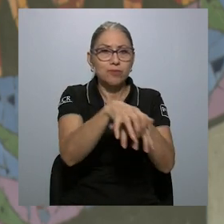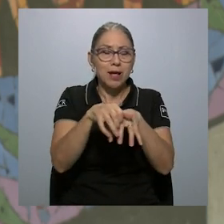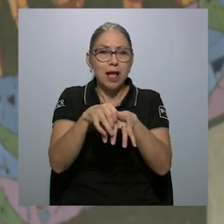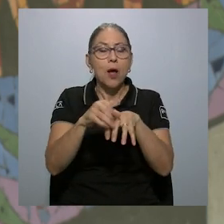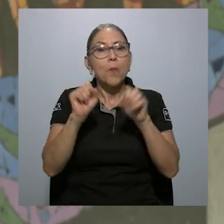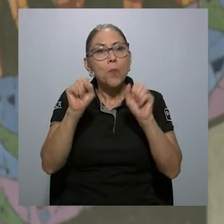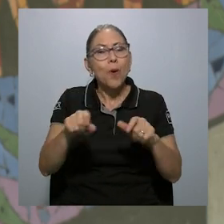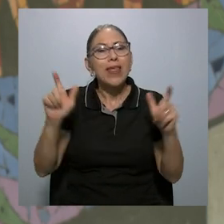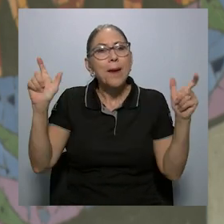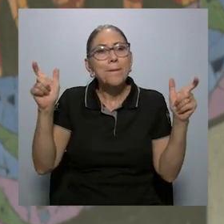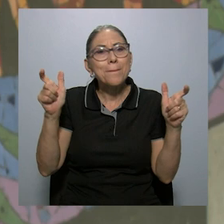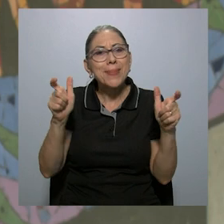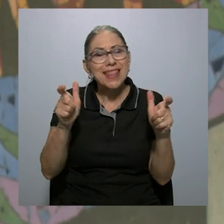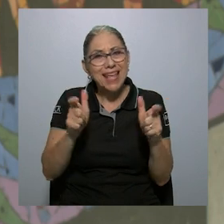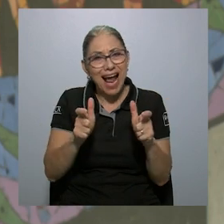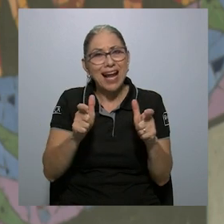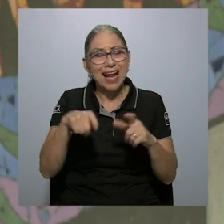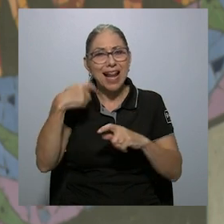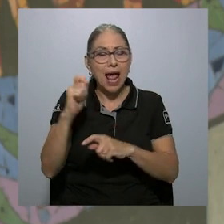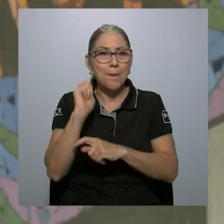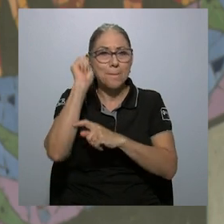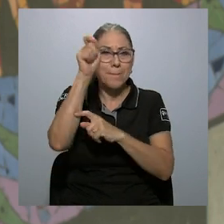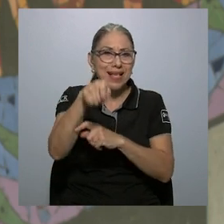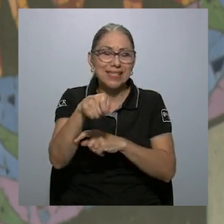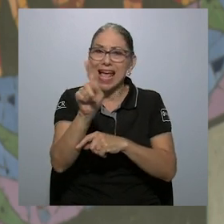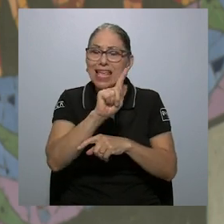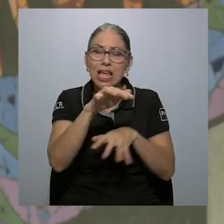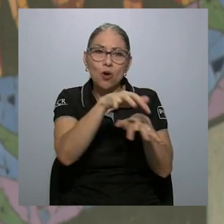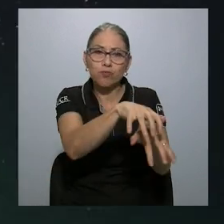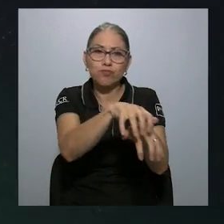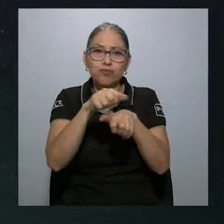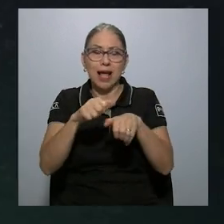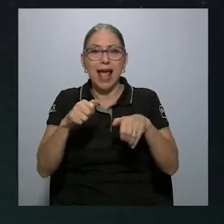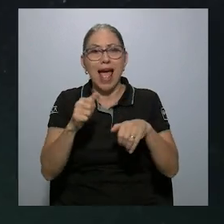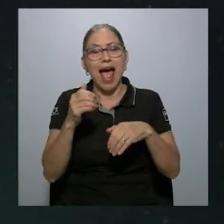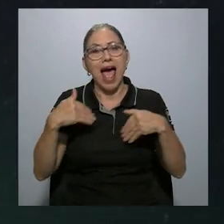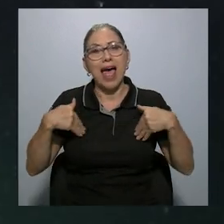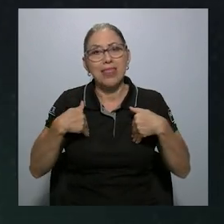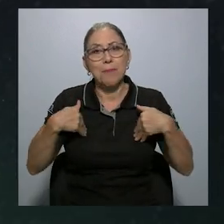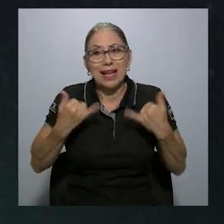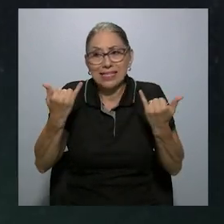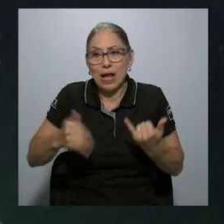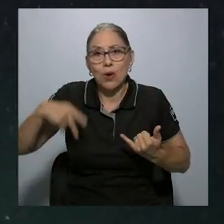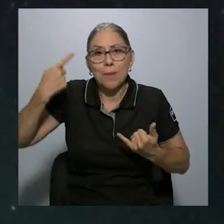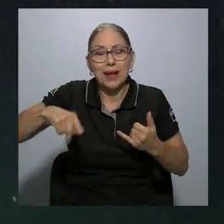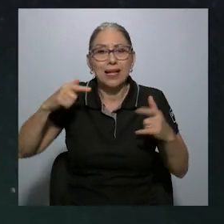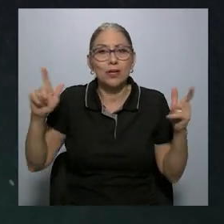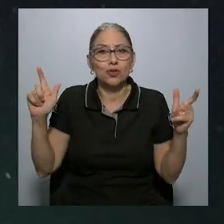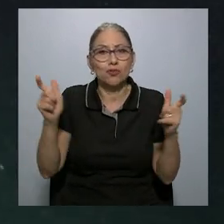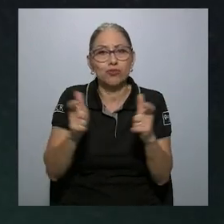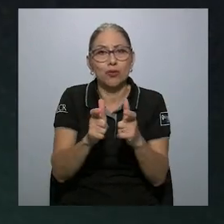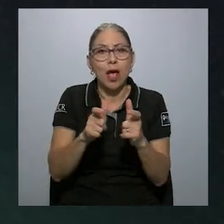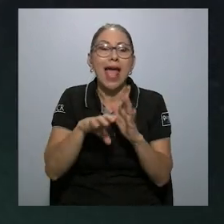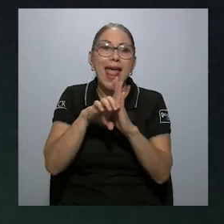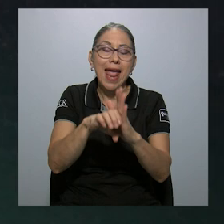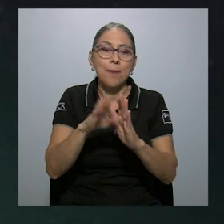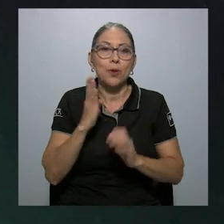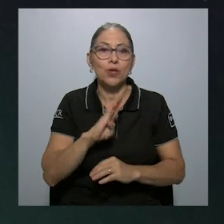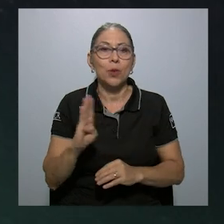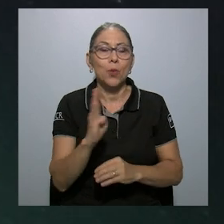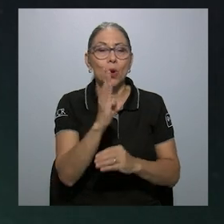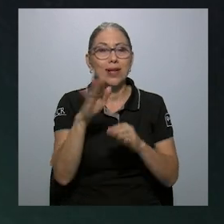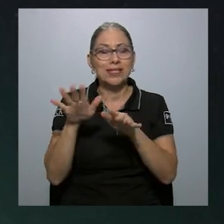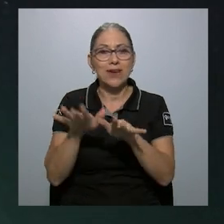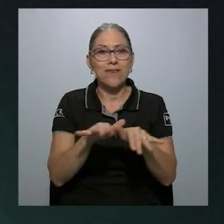o mitigar el efecto de la pesca sobre las poblaciones de especies amenazadas, como muchas especies de tiburones y rayas